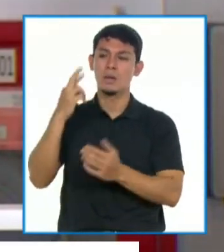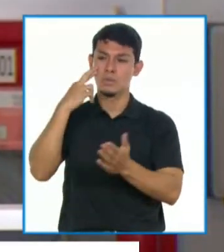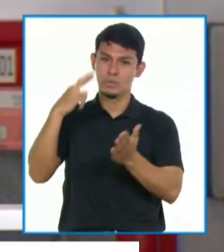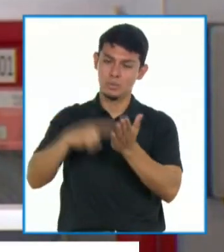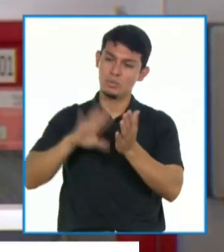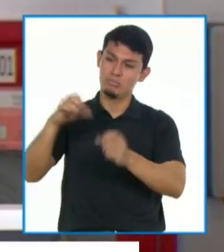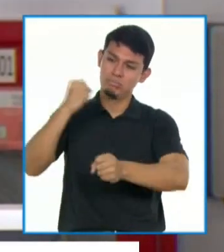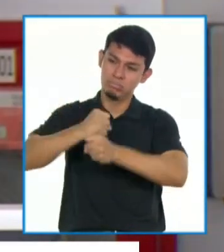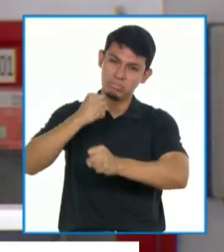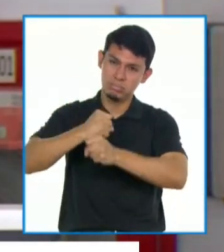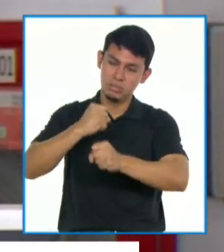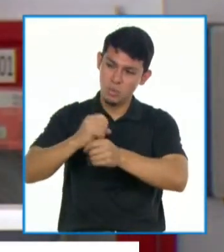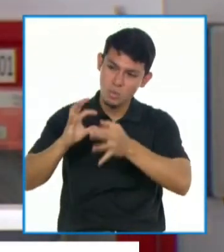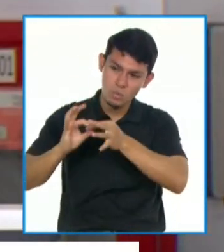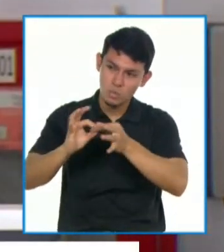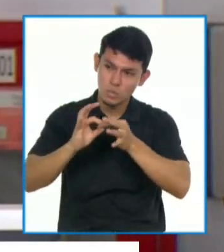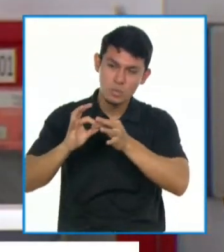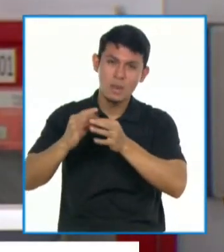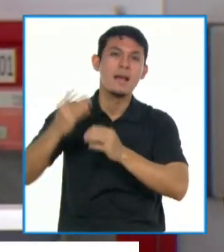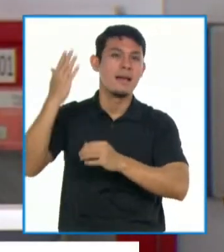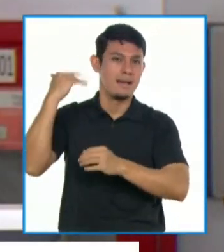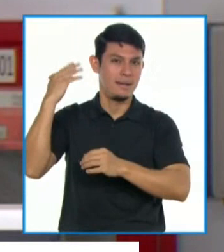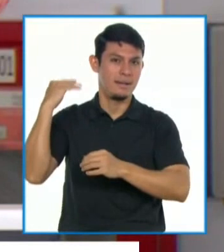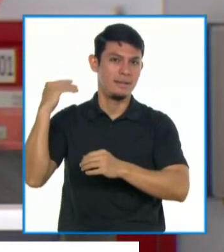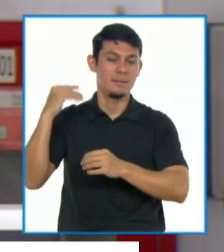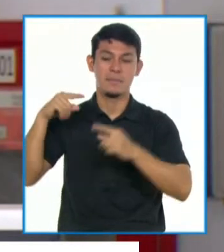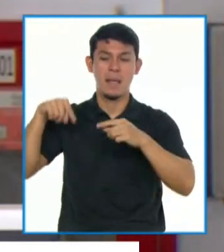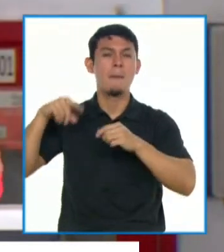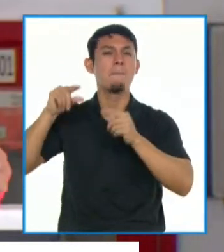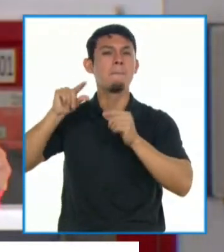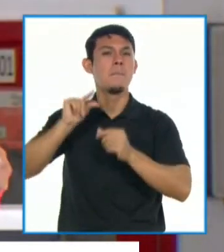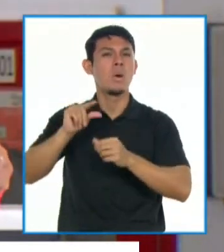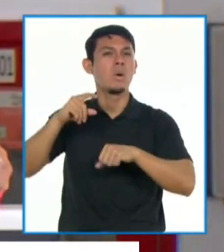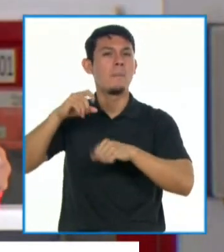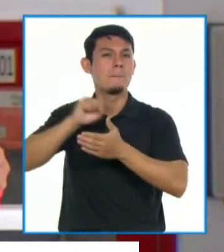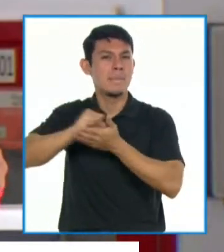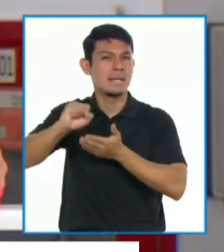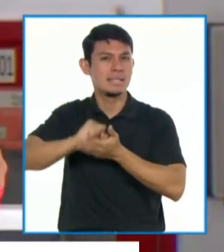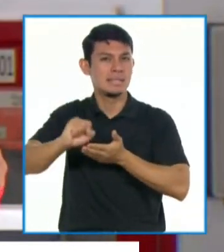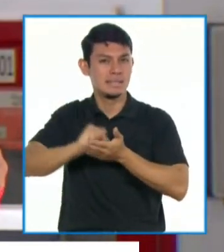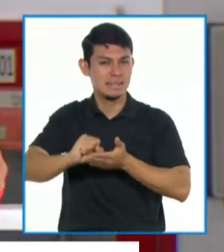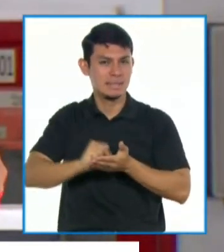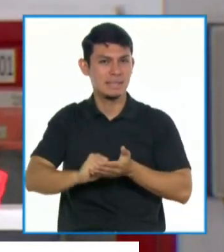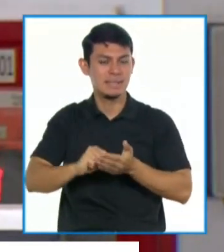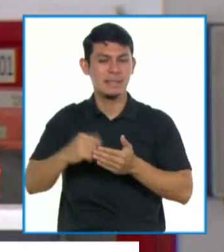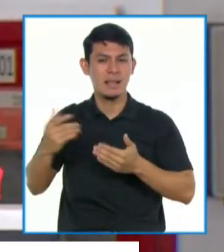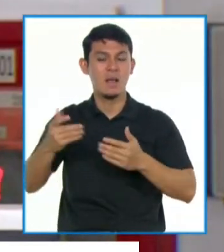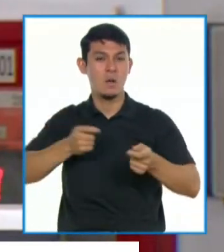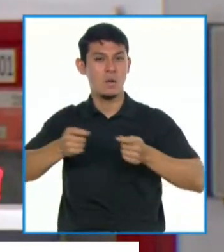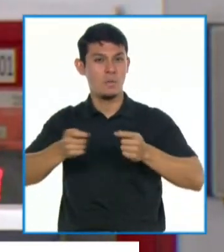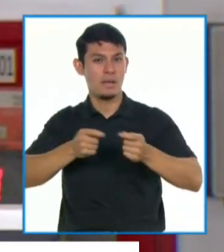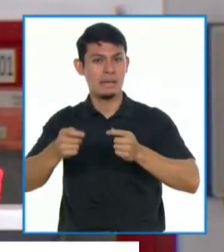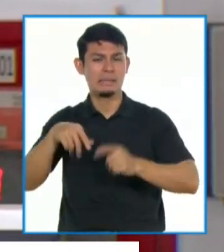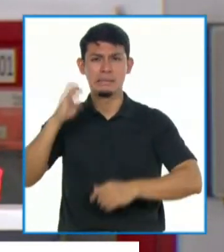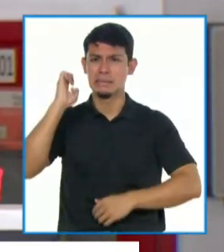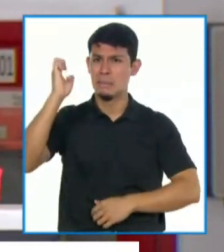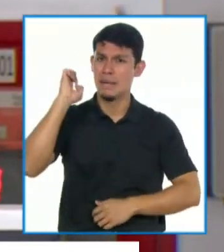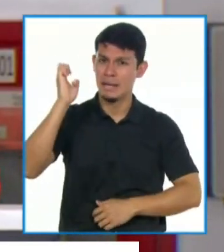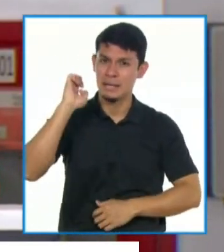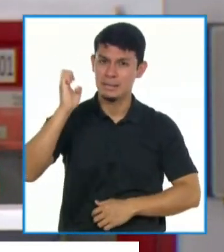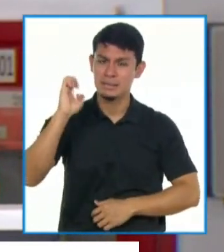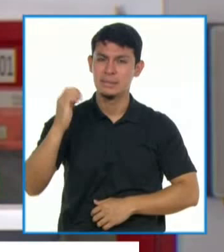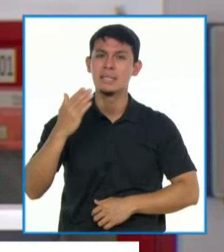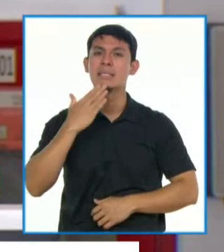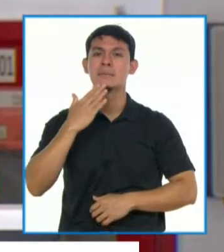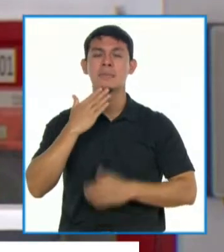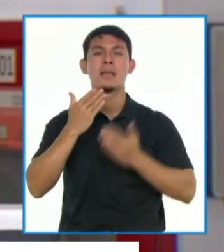colaborativo que hemos venido desarrollando en estos pocos meses de gestión del Gobierno de Transición y Emergencia, liderado